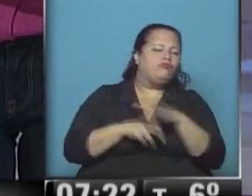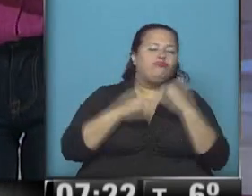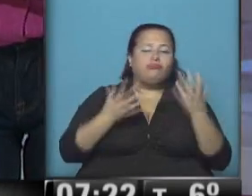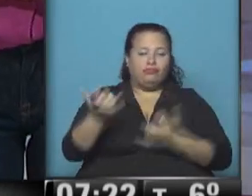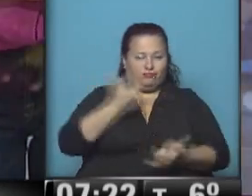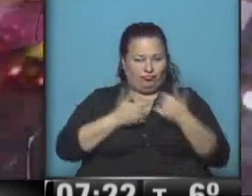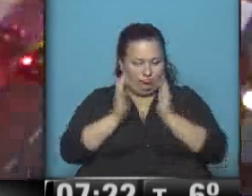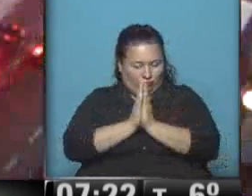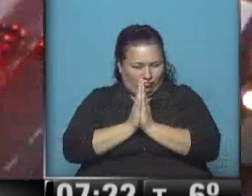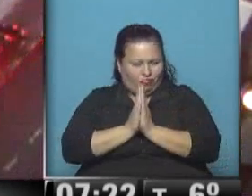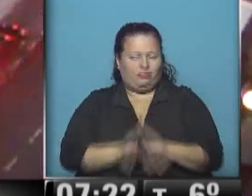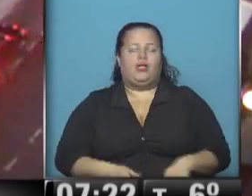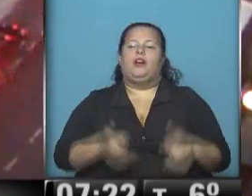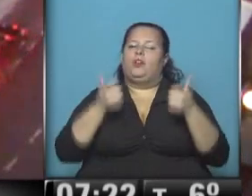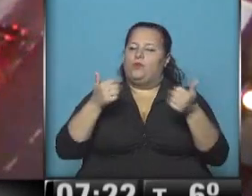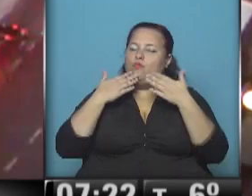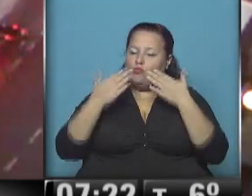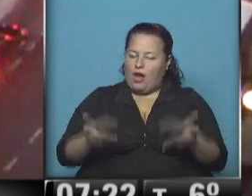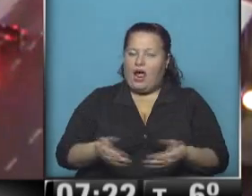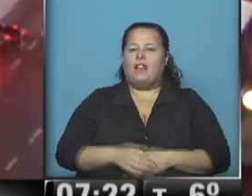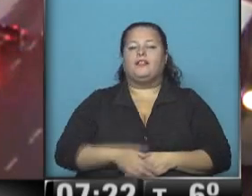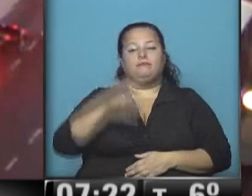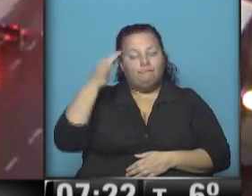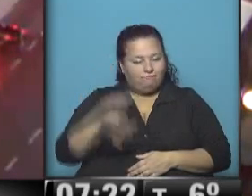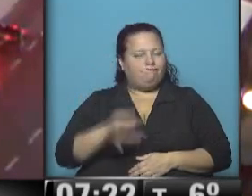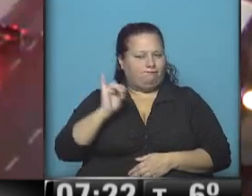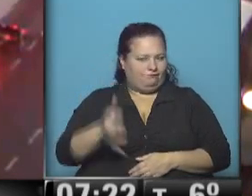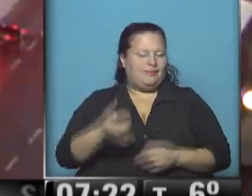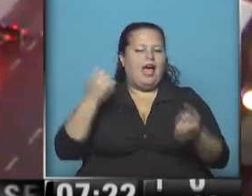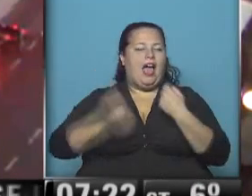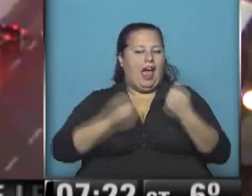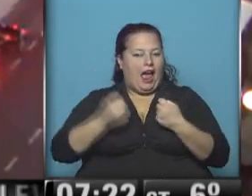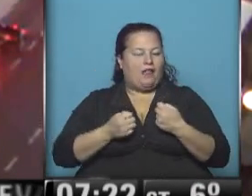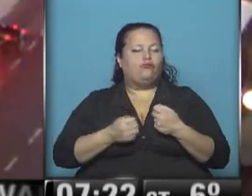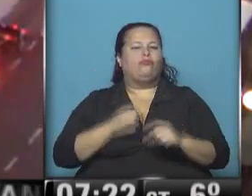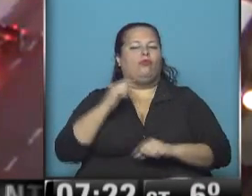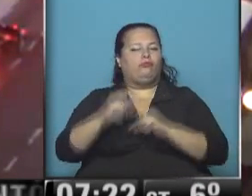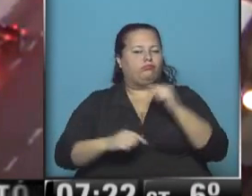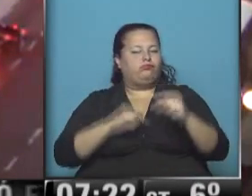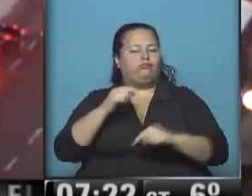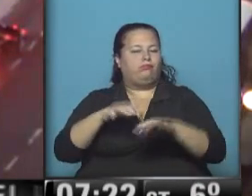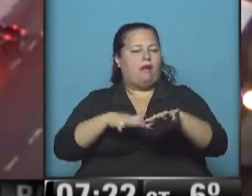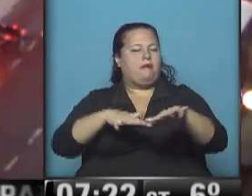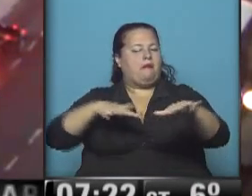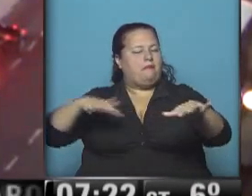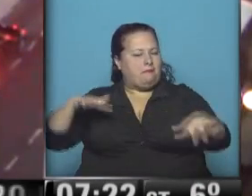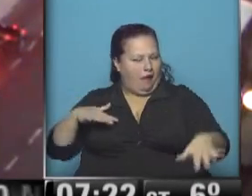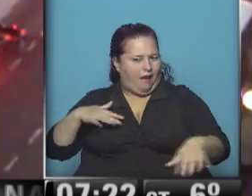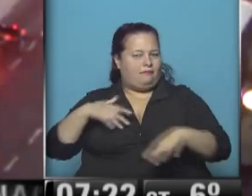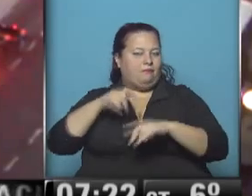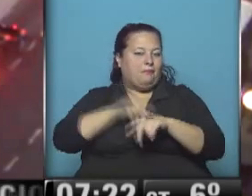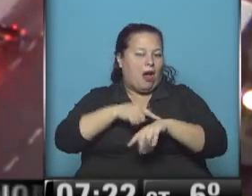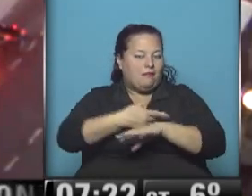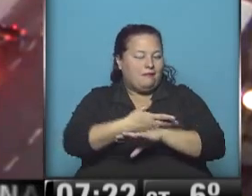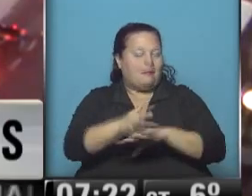amplíanos, por favor. Muchas gracias. Y realmente, sí, el tránsito se va incrementando a medida que pasan los